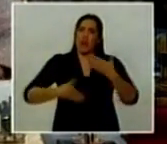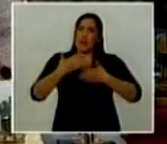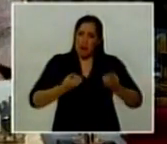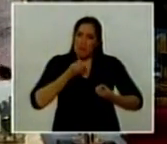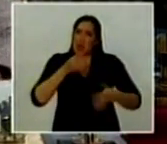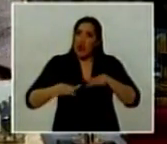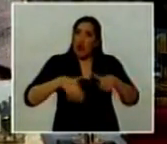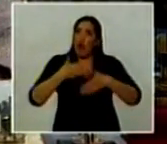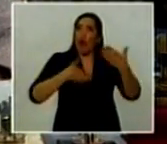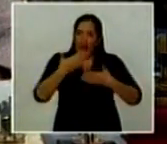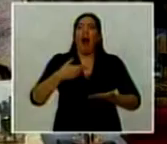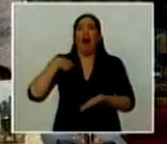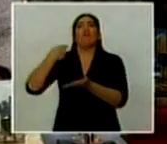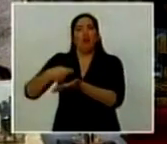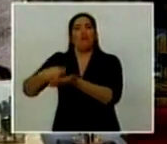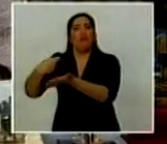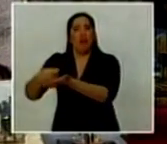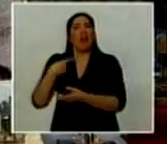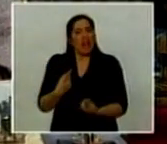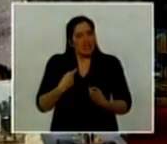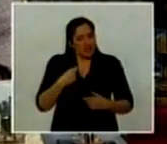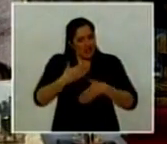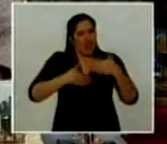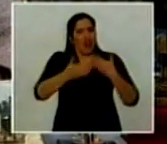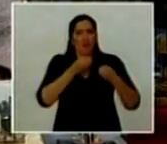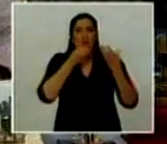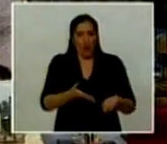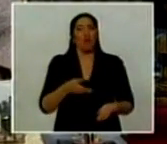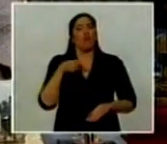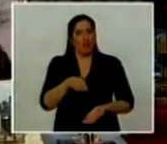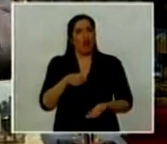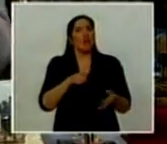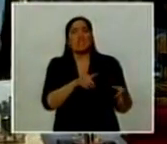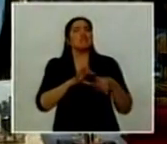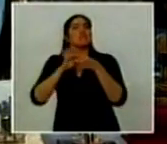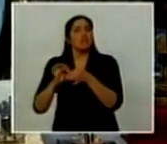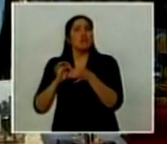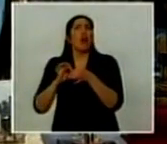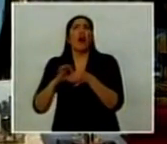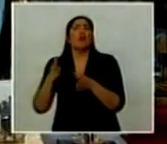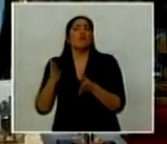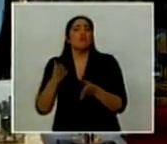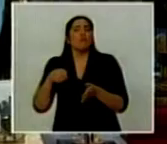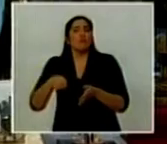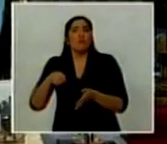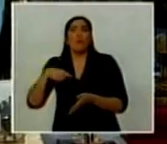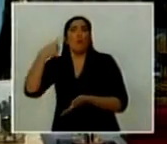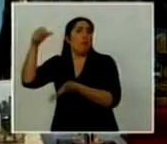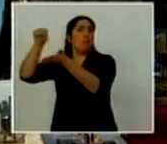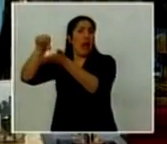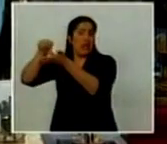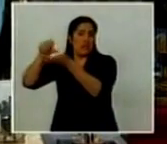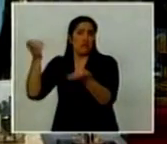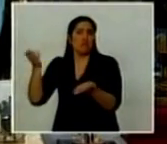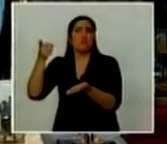Esto está contenido también en el principio de sostenibilidad de la deuda, o sea que ningún país puede pagar una